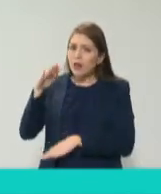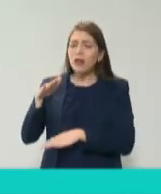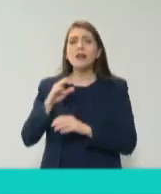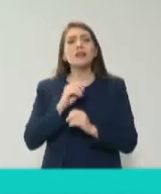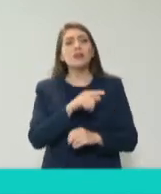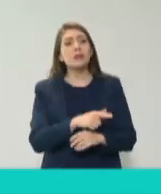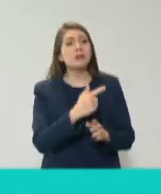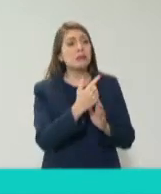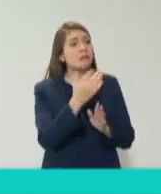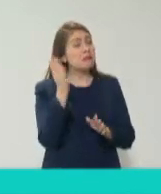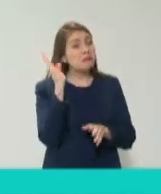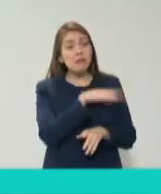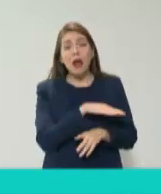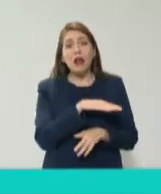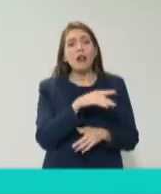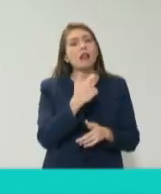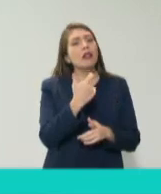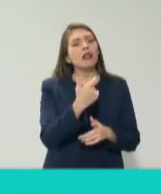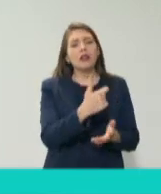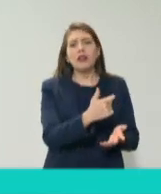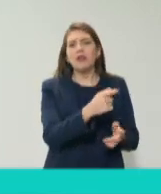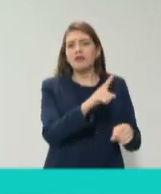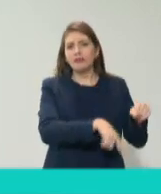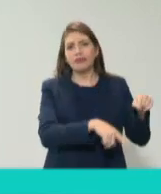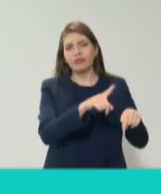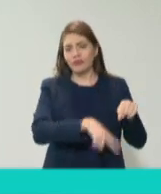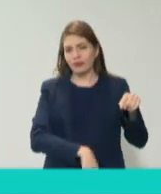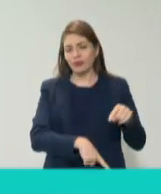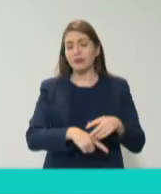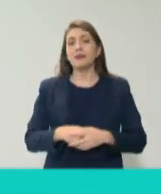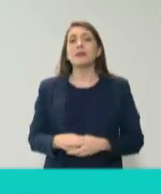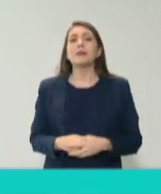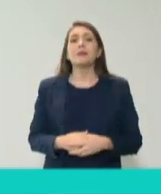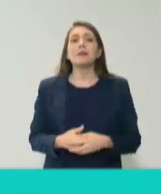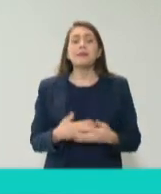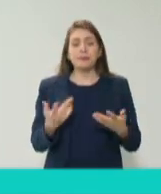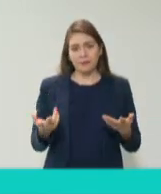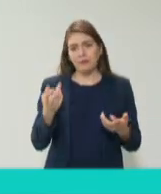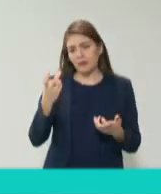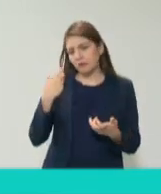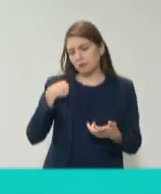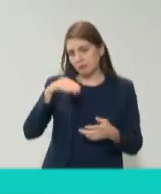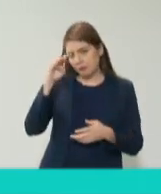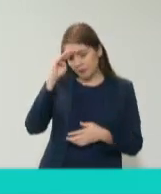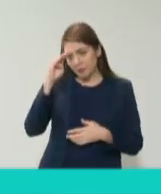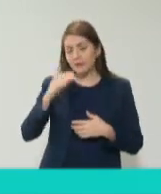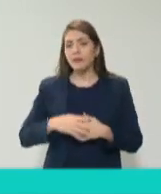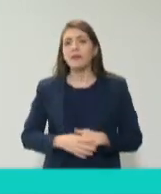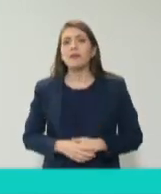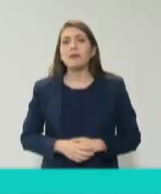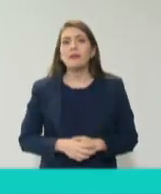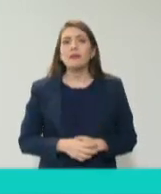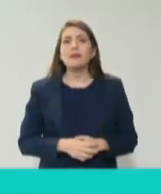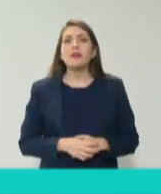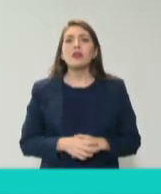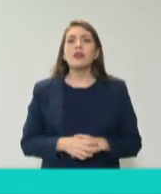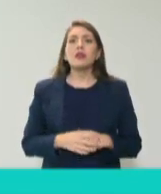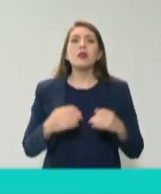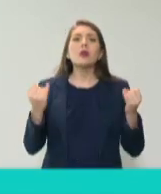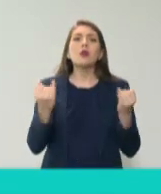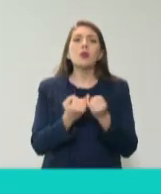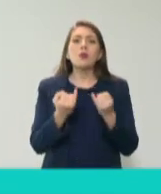entonces creo que es un poco eso y por el otro lado creo que también en los temas de